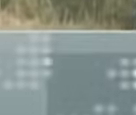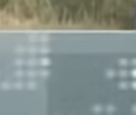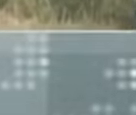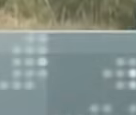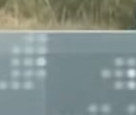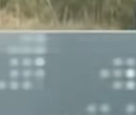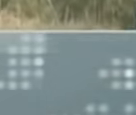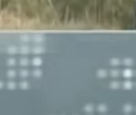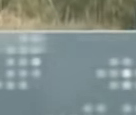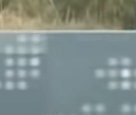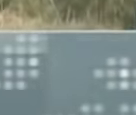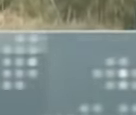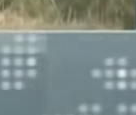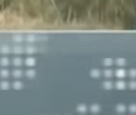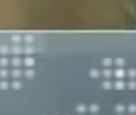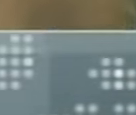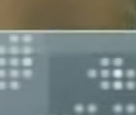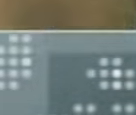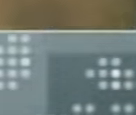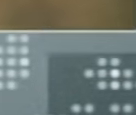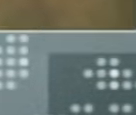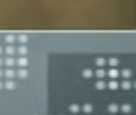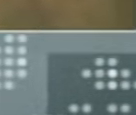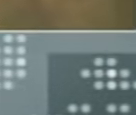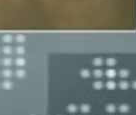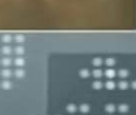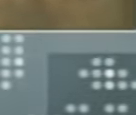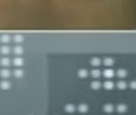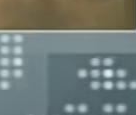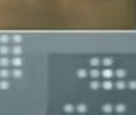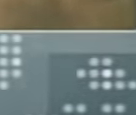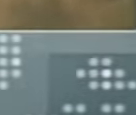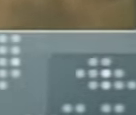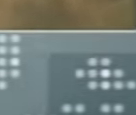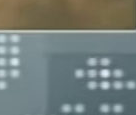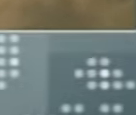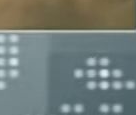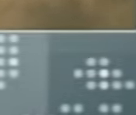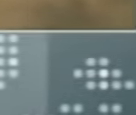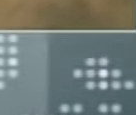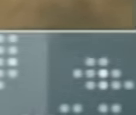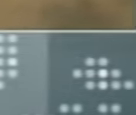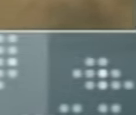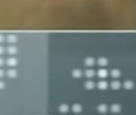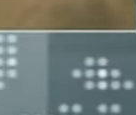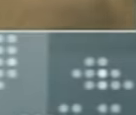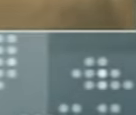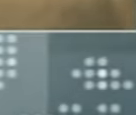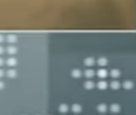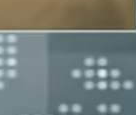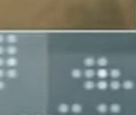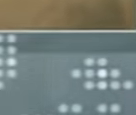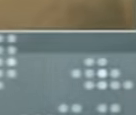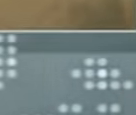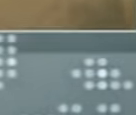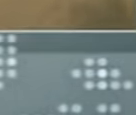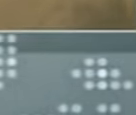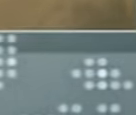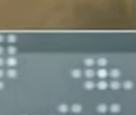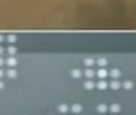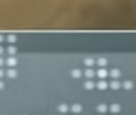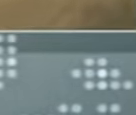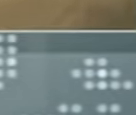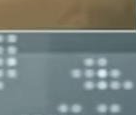científicos lo dijeron durante los años 90, la primera década del siglo XXI, la segunda década.